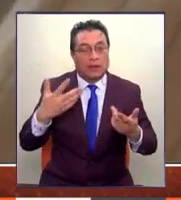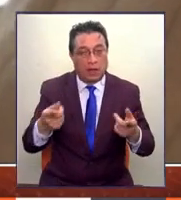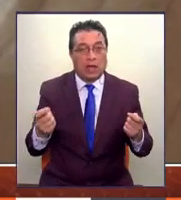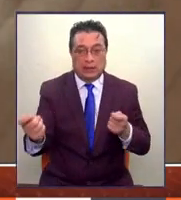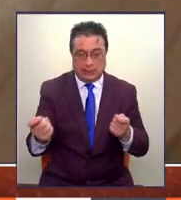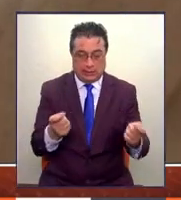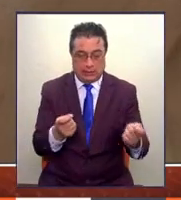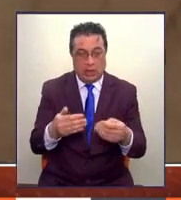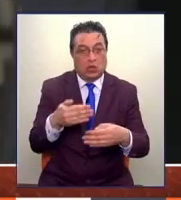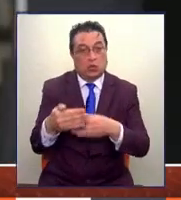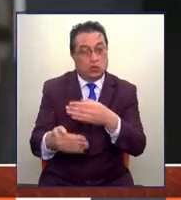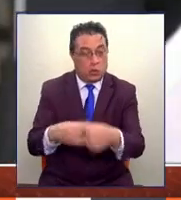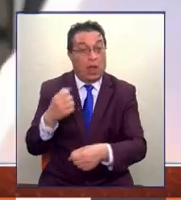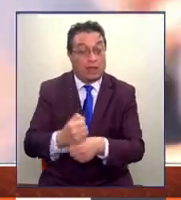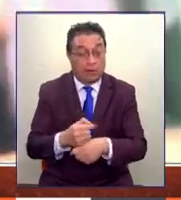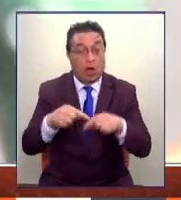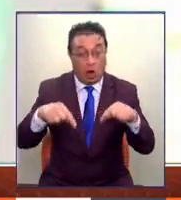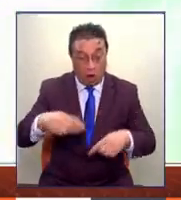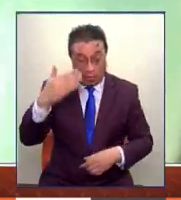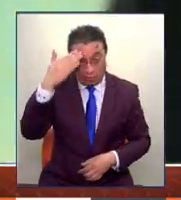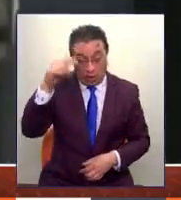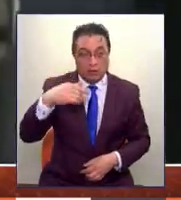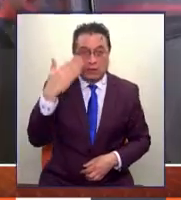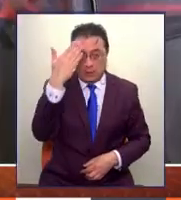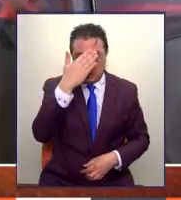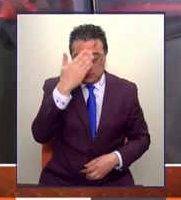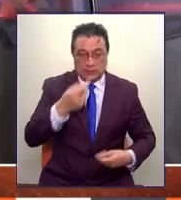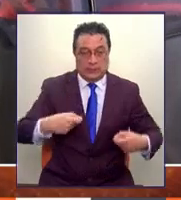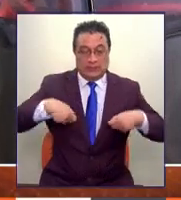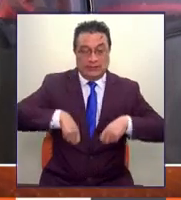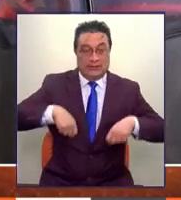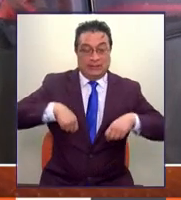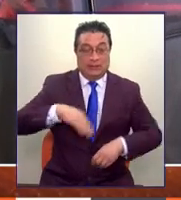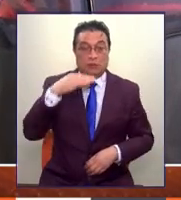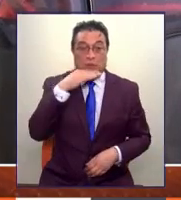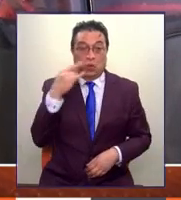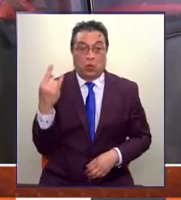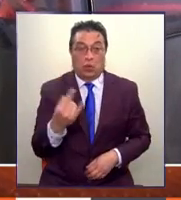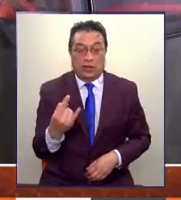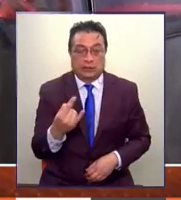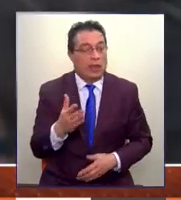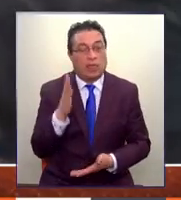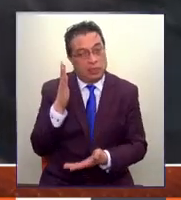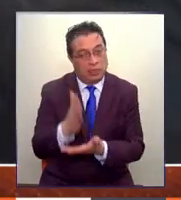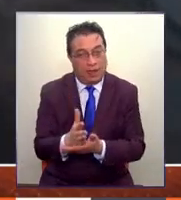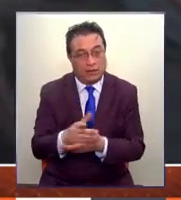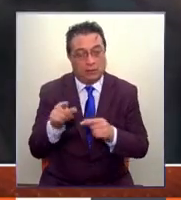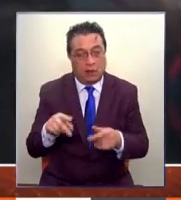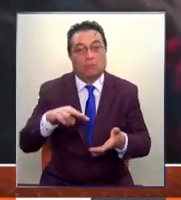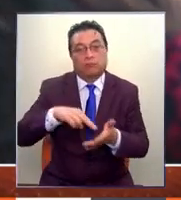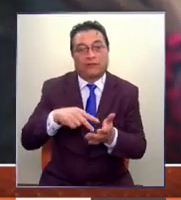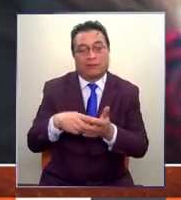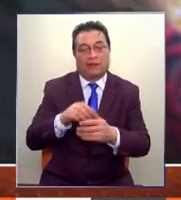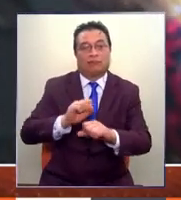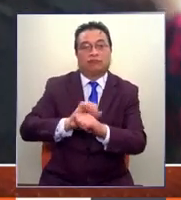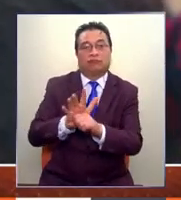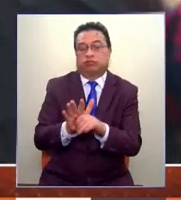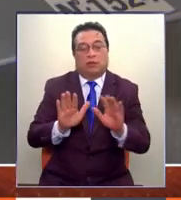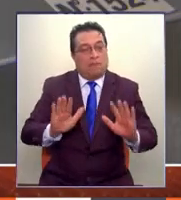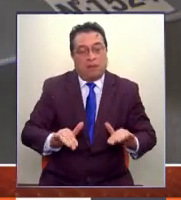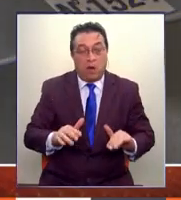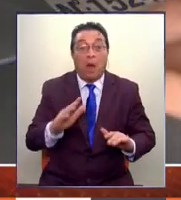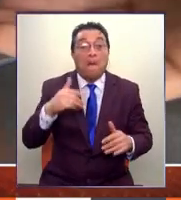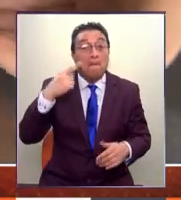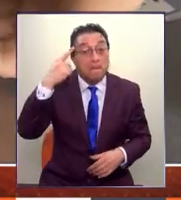económica y del empleo. Hoy día estamos preocupados de los ingresos de emergencia, es lo que corresponde mientras la crisis sanitaria esté ahí. Pero mañana